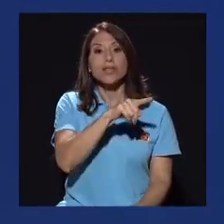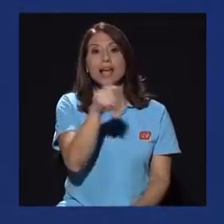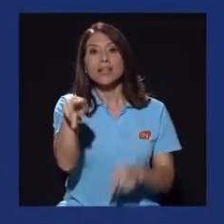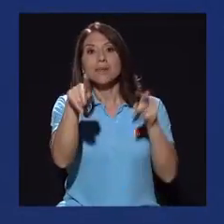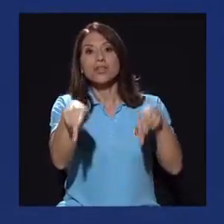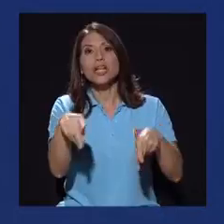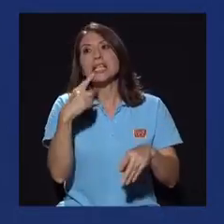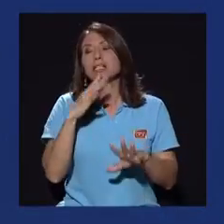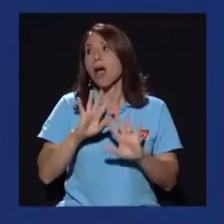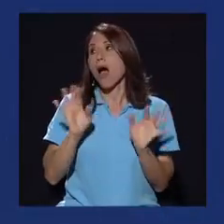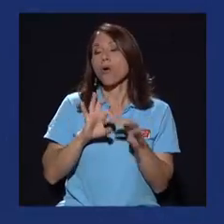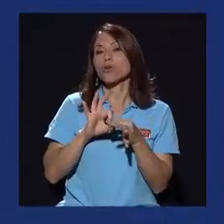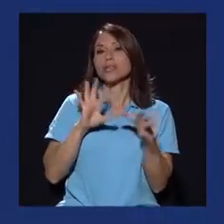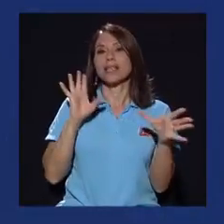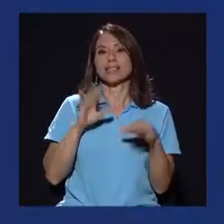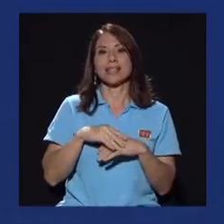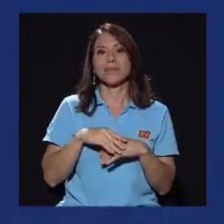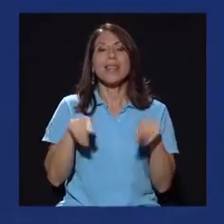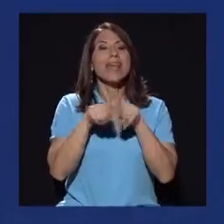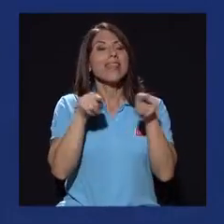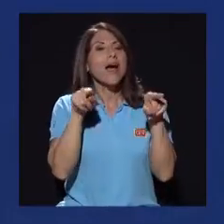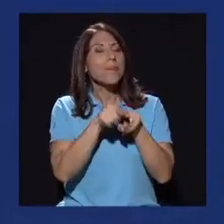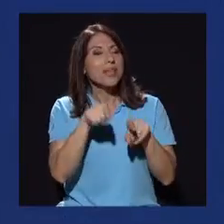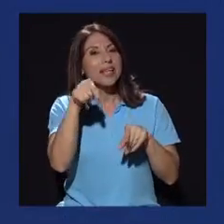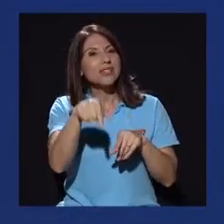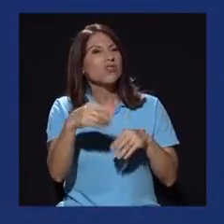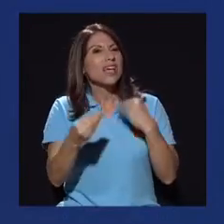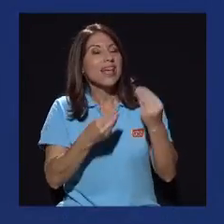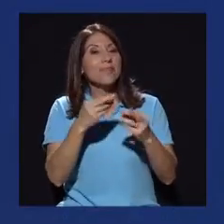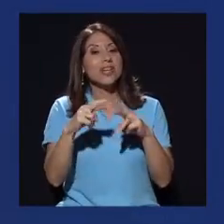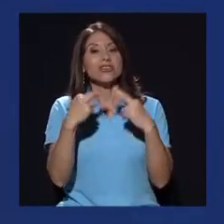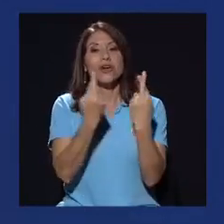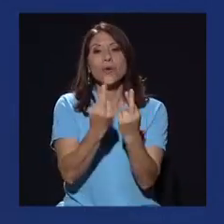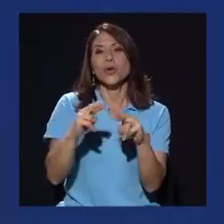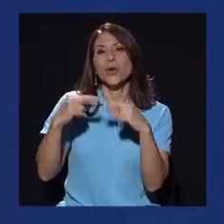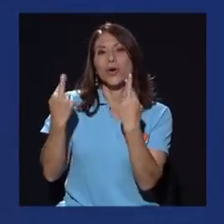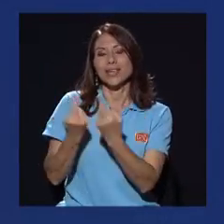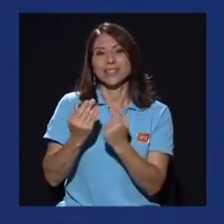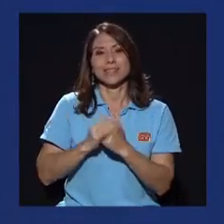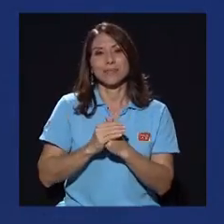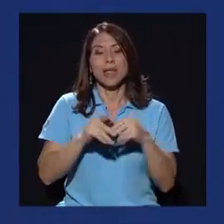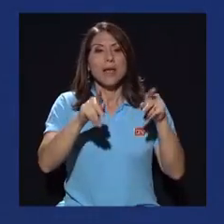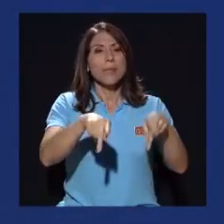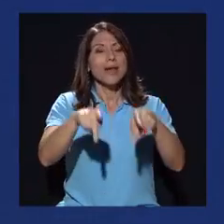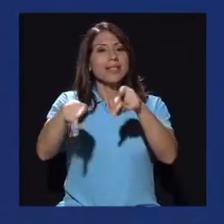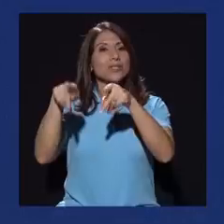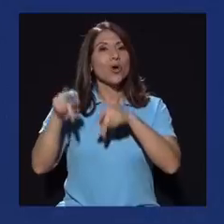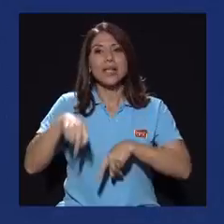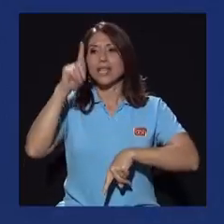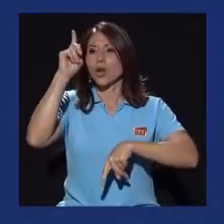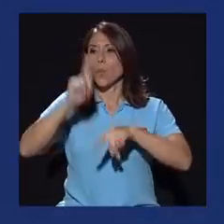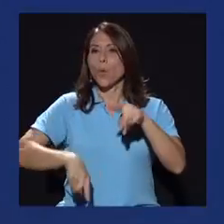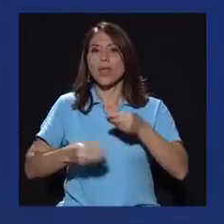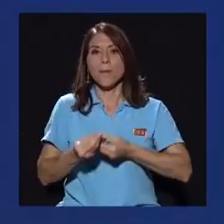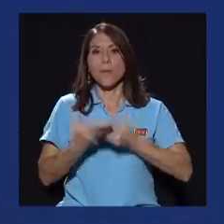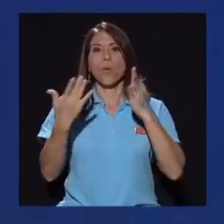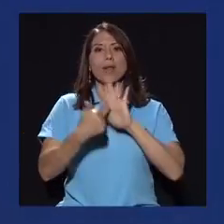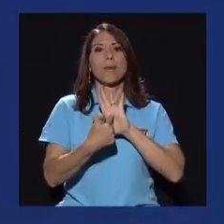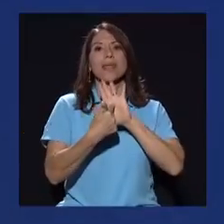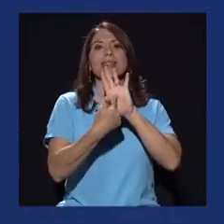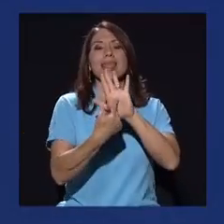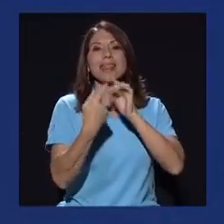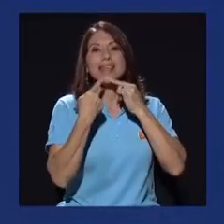a coincidencias. Esa era una, otra eran reuniones de las cuales personas que no podían salir afirmándolo